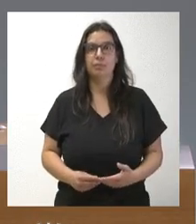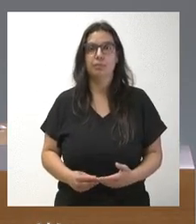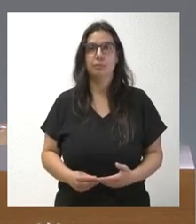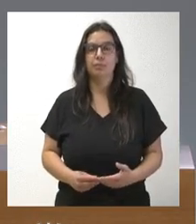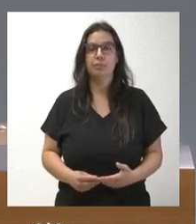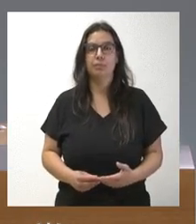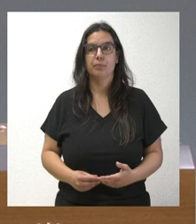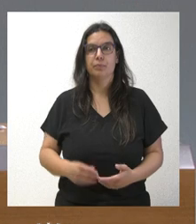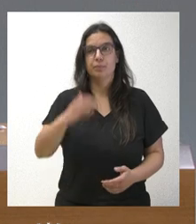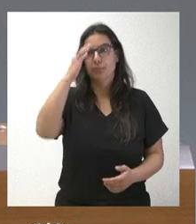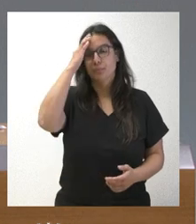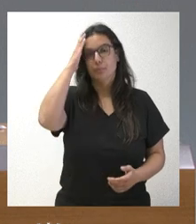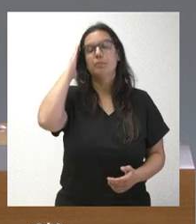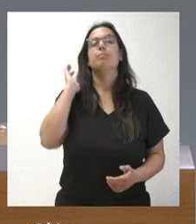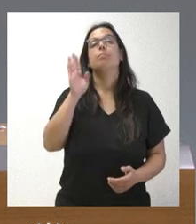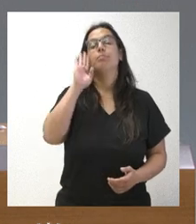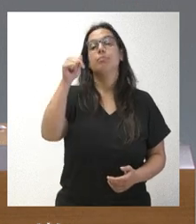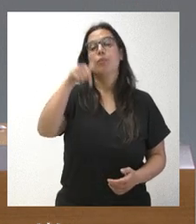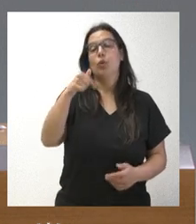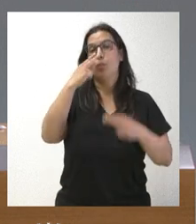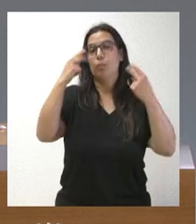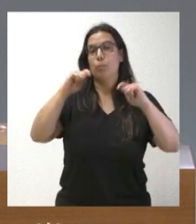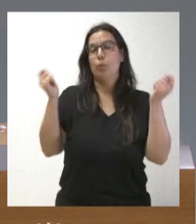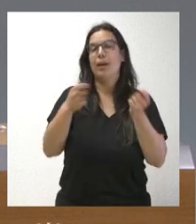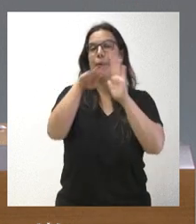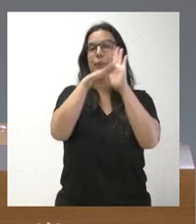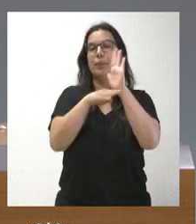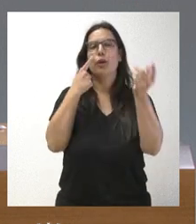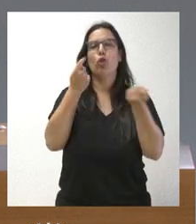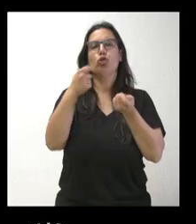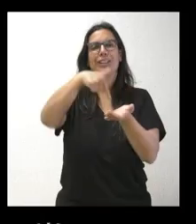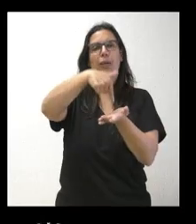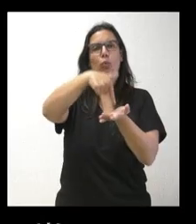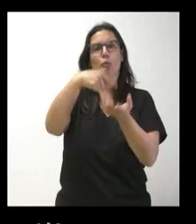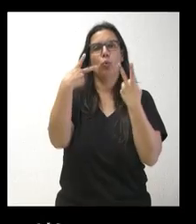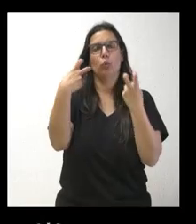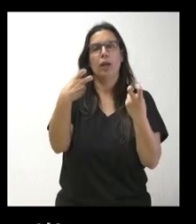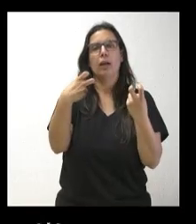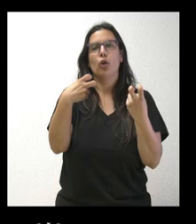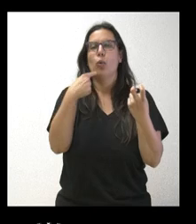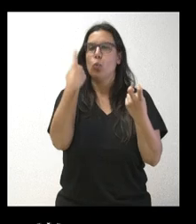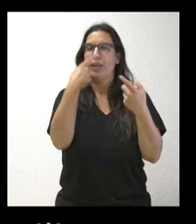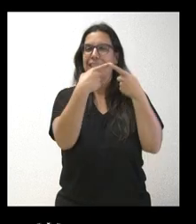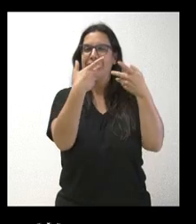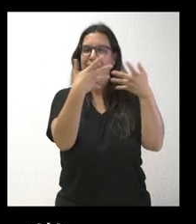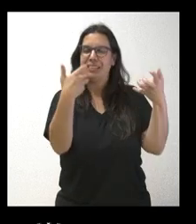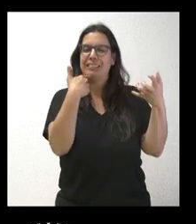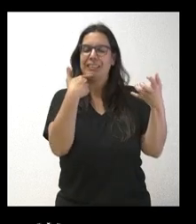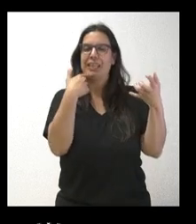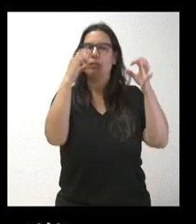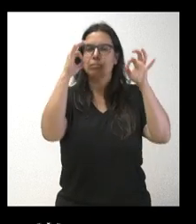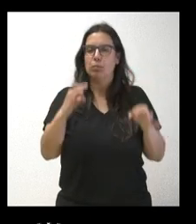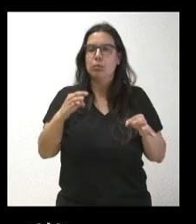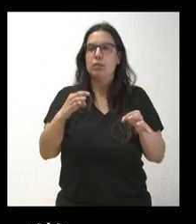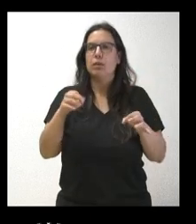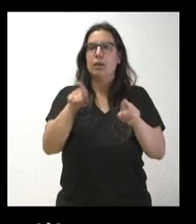Sí, hola. Hoy se publican las directrices de control tributario y quería saber, ahí aparece específicamente la deslocalización